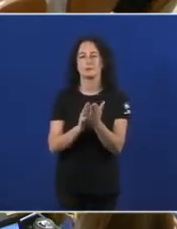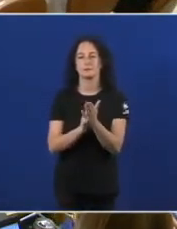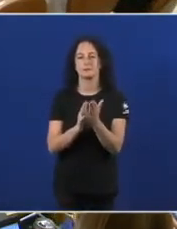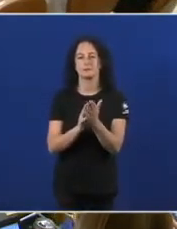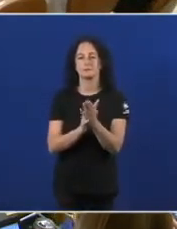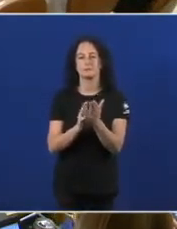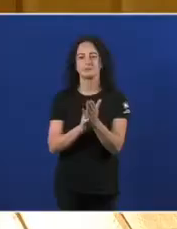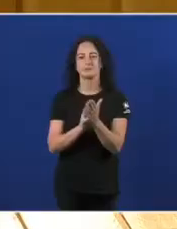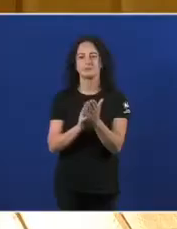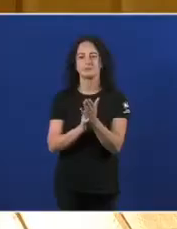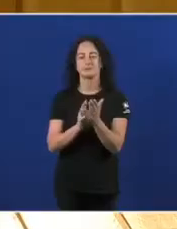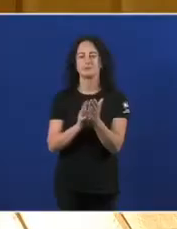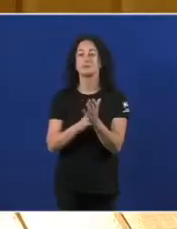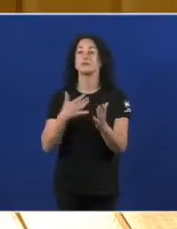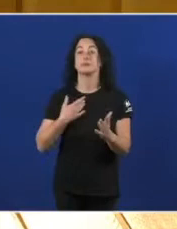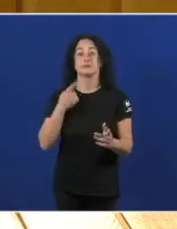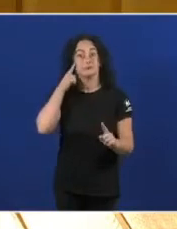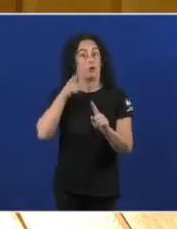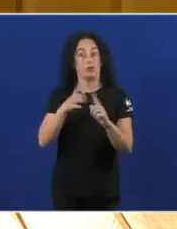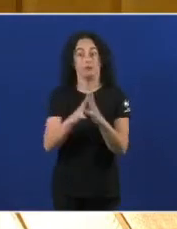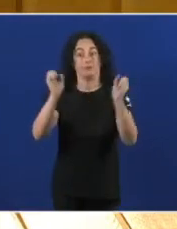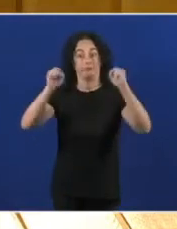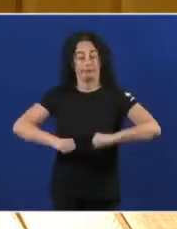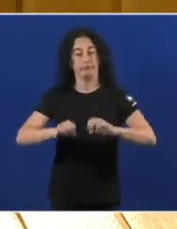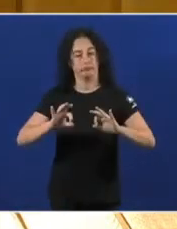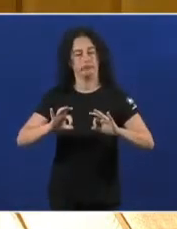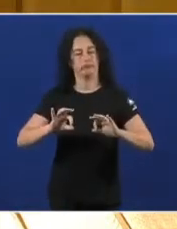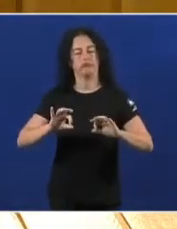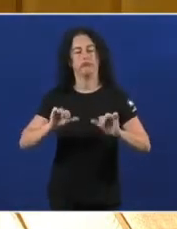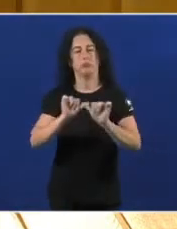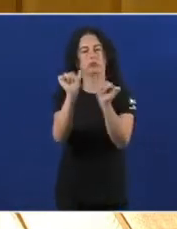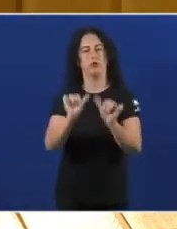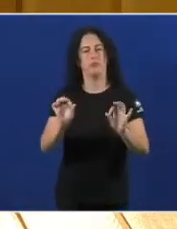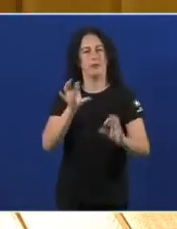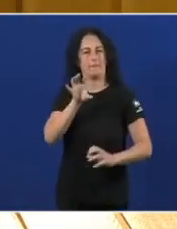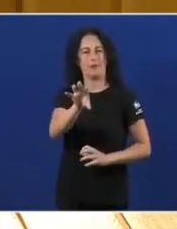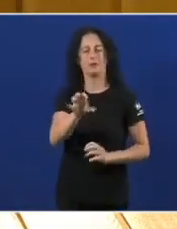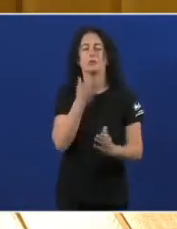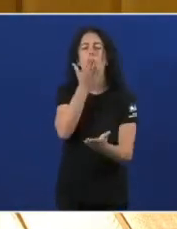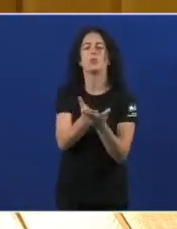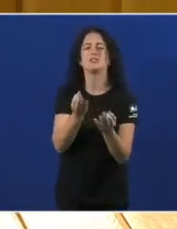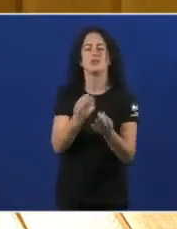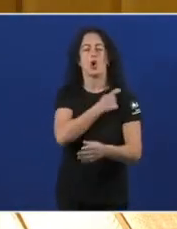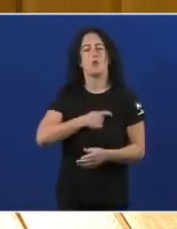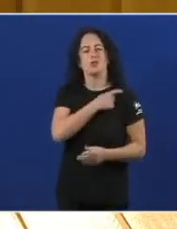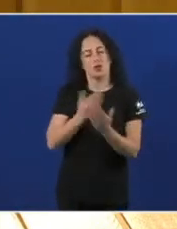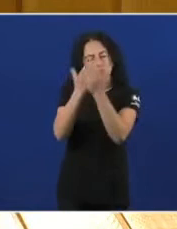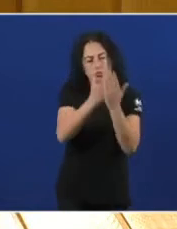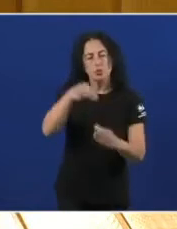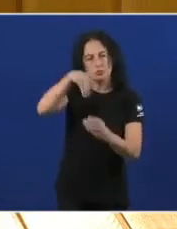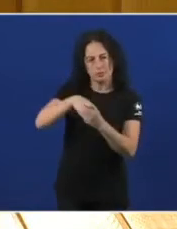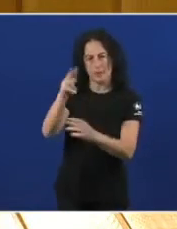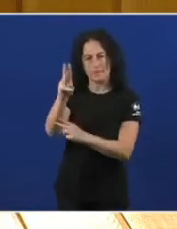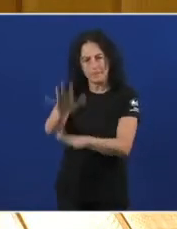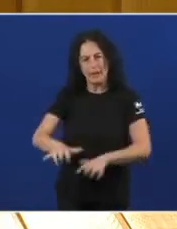E para consensuar Esa posición de país Propoñemos Unha comisión de estudo No Parlamento Para abordar